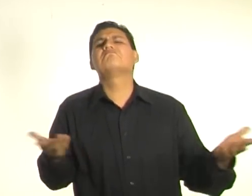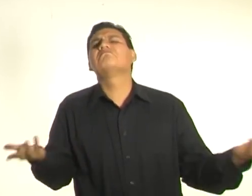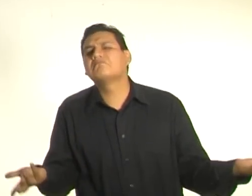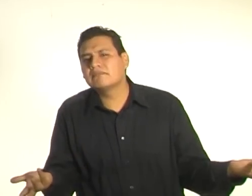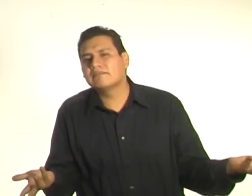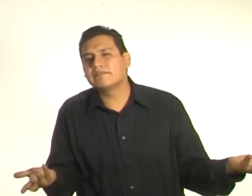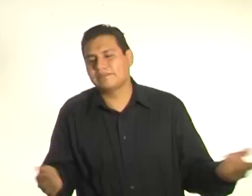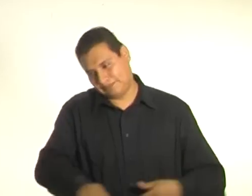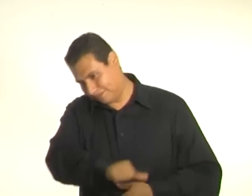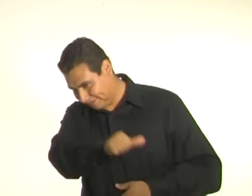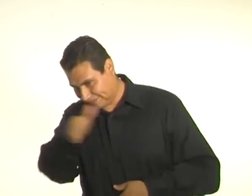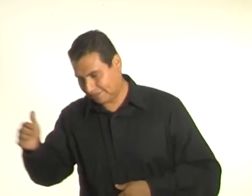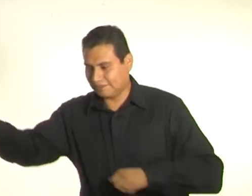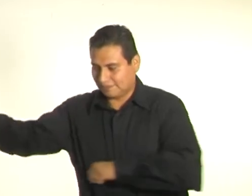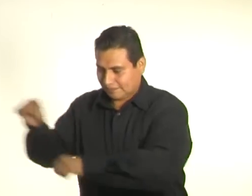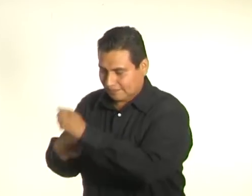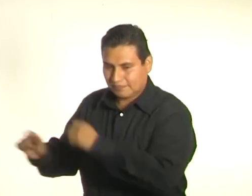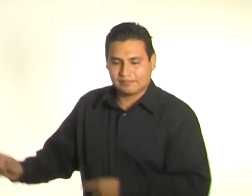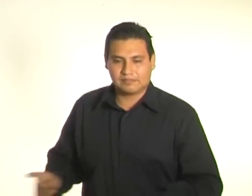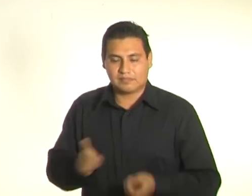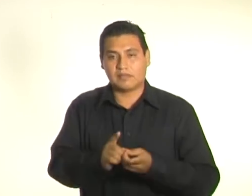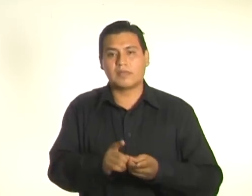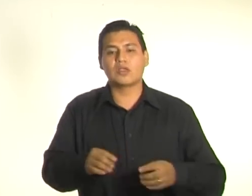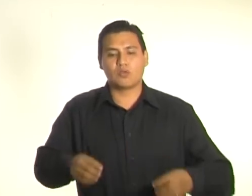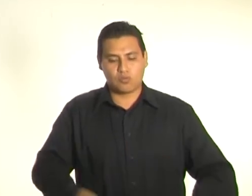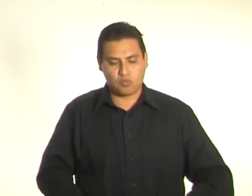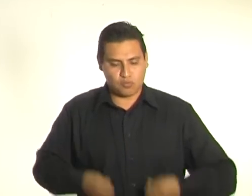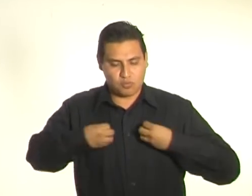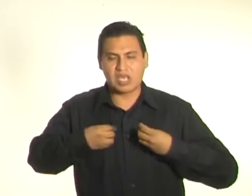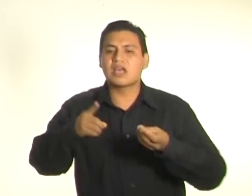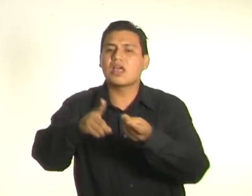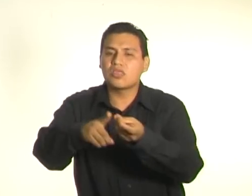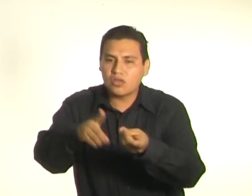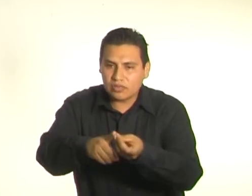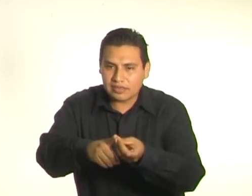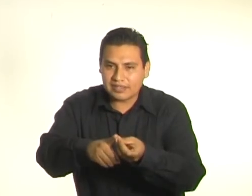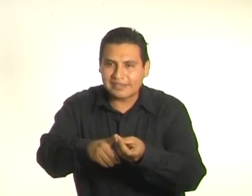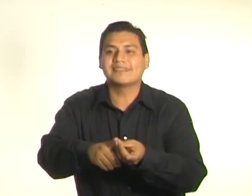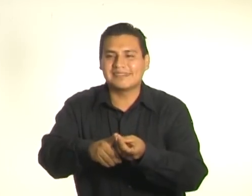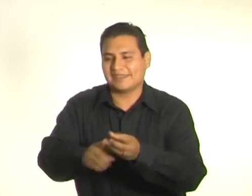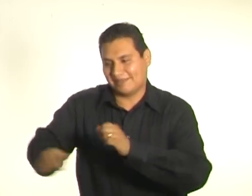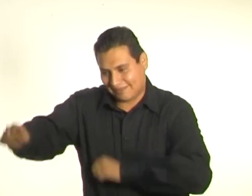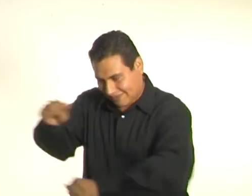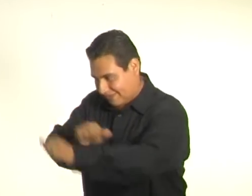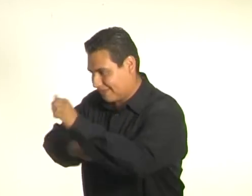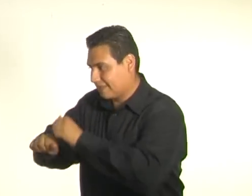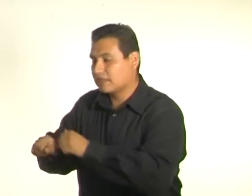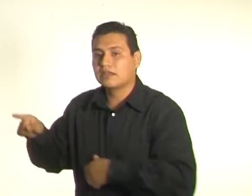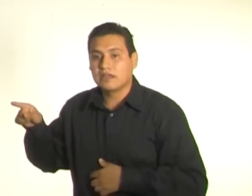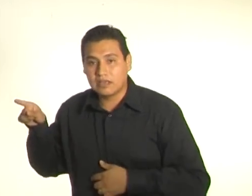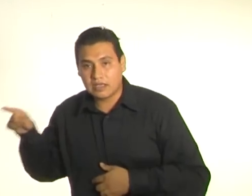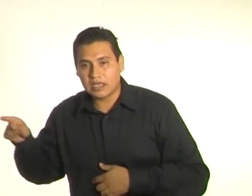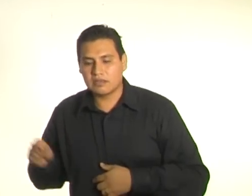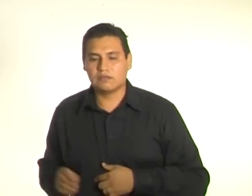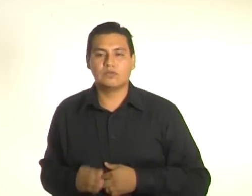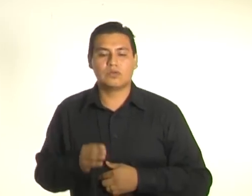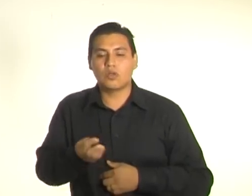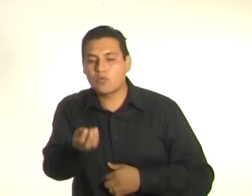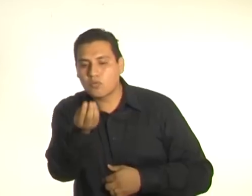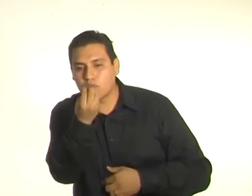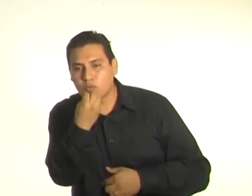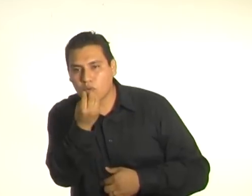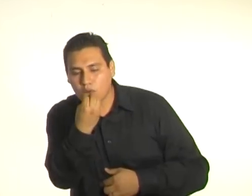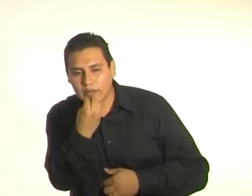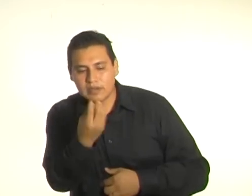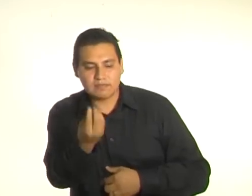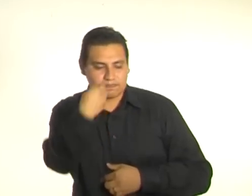y el último hable sobre cómo se alimentan los delfines. ¿Me están entendiendo? Ahora, si el